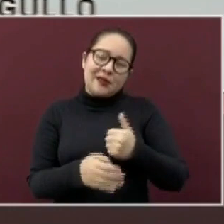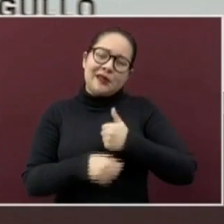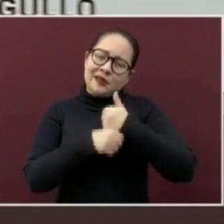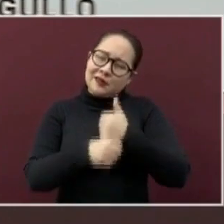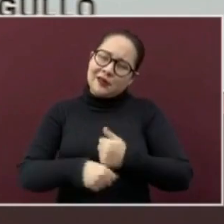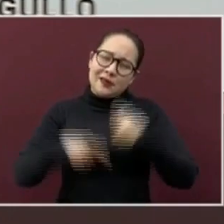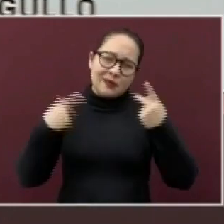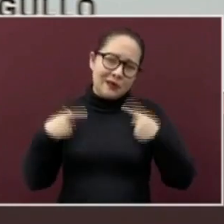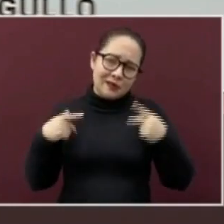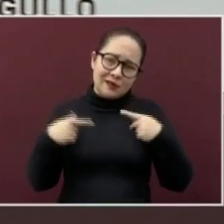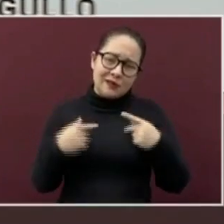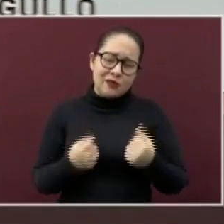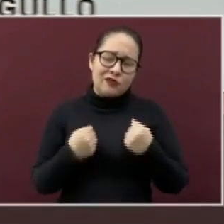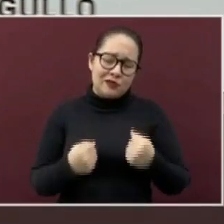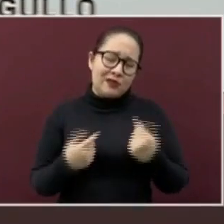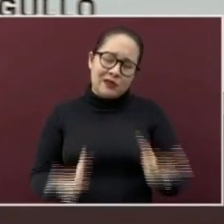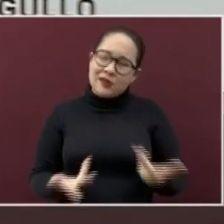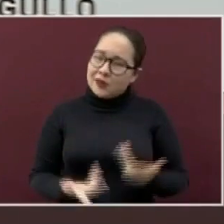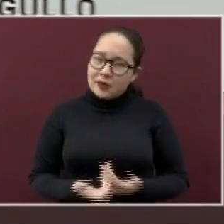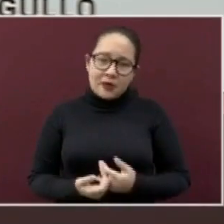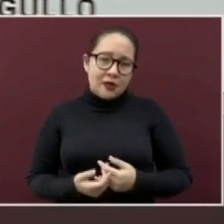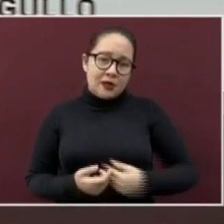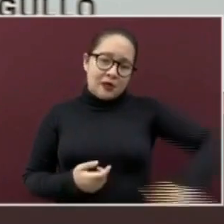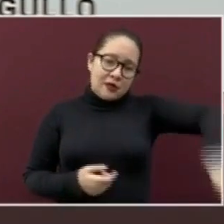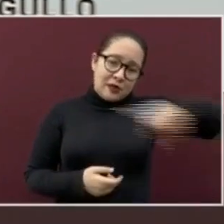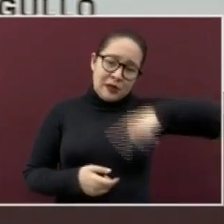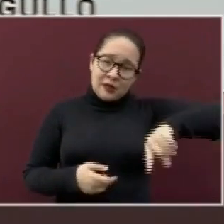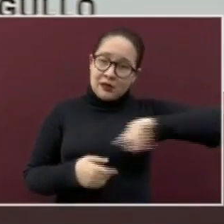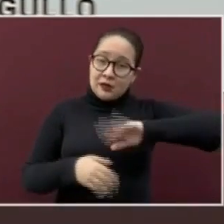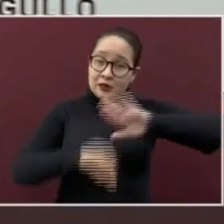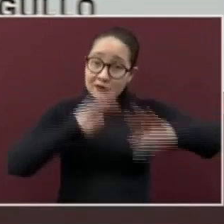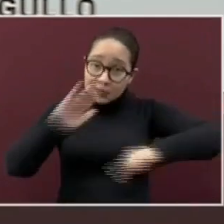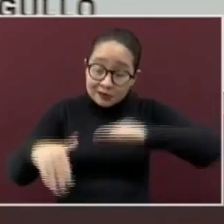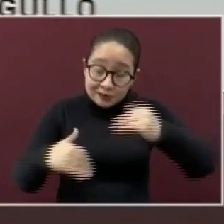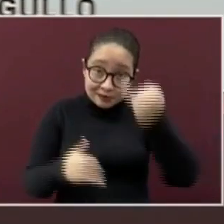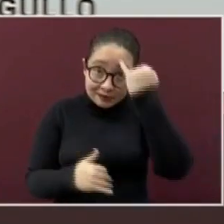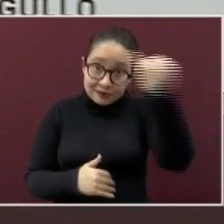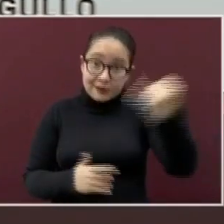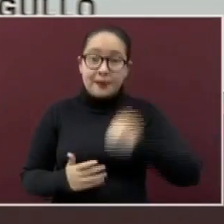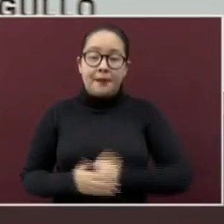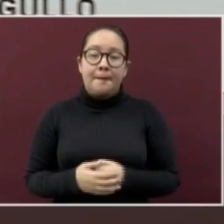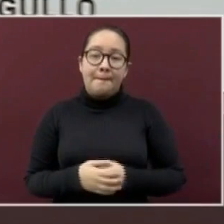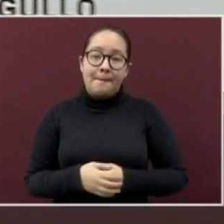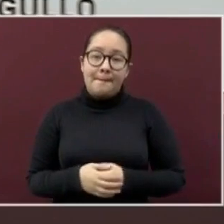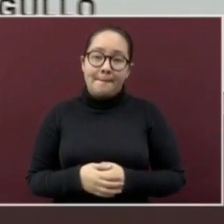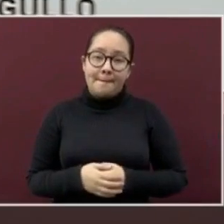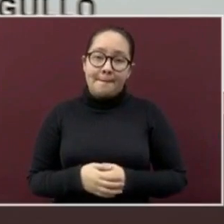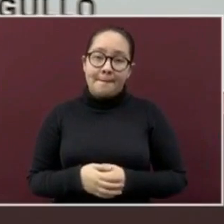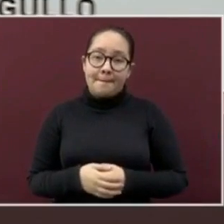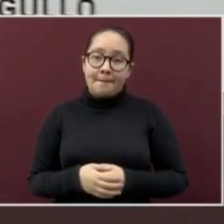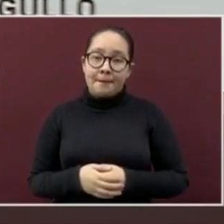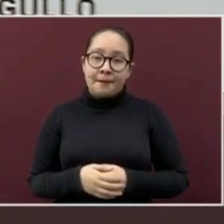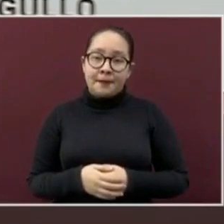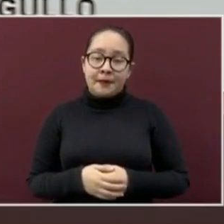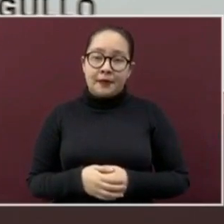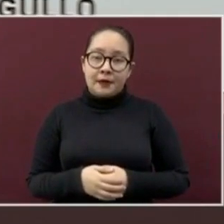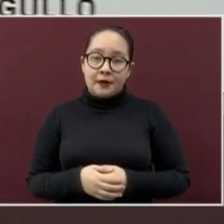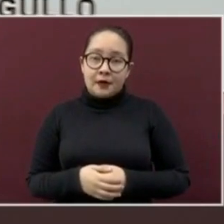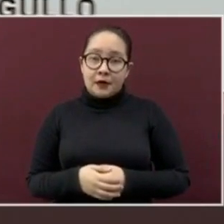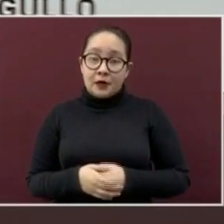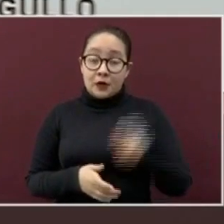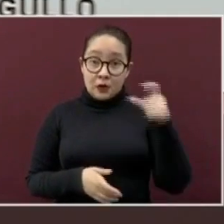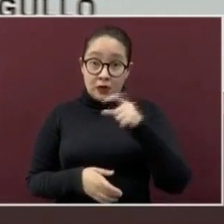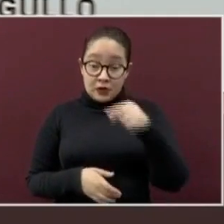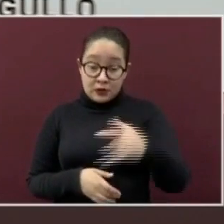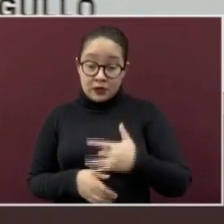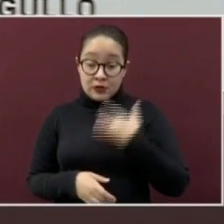población más vulnerable y cobrando vidas. No viajar si